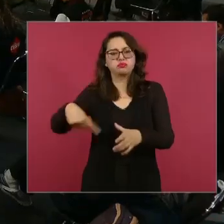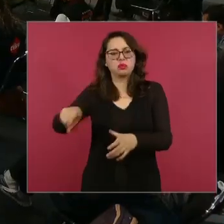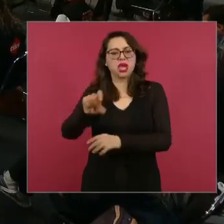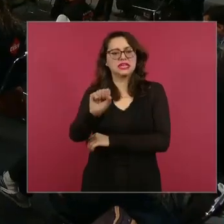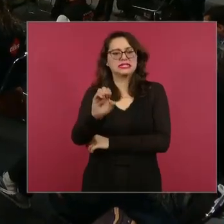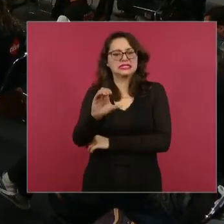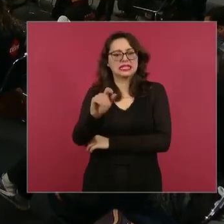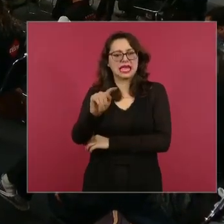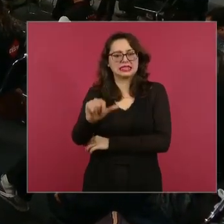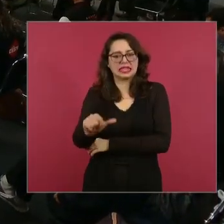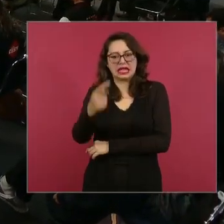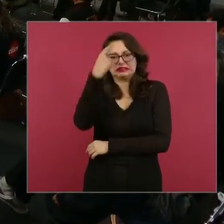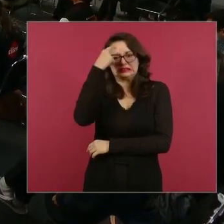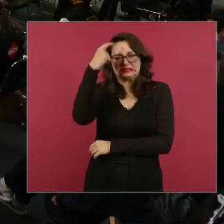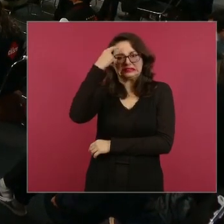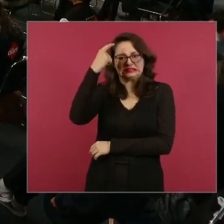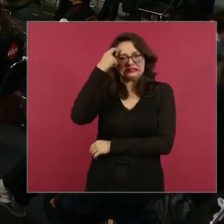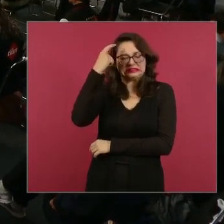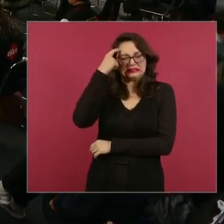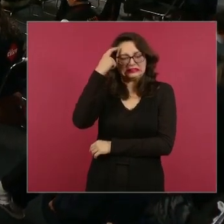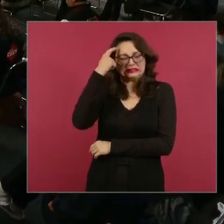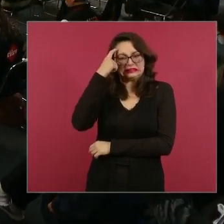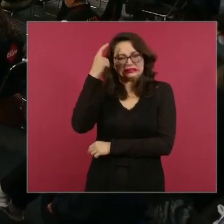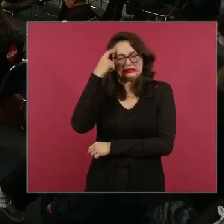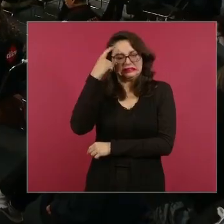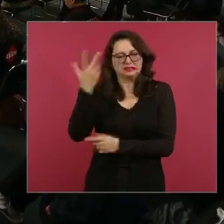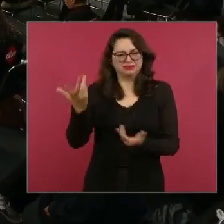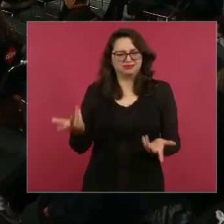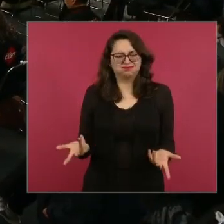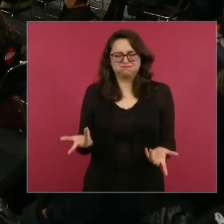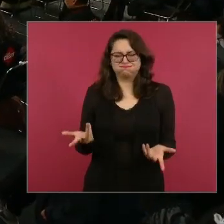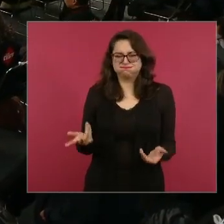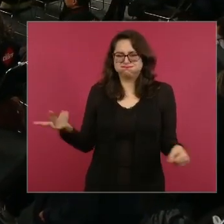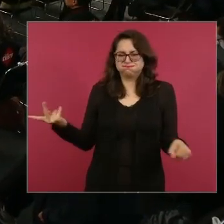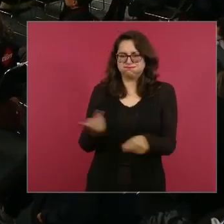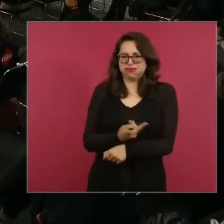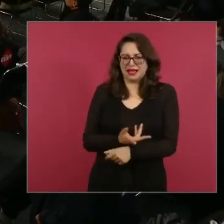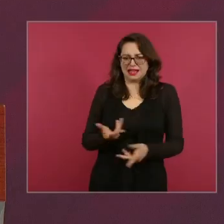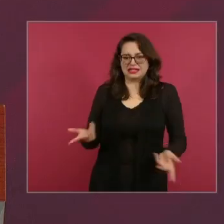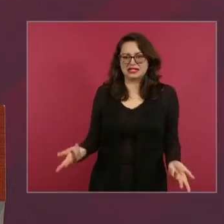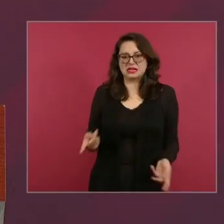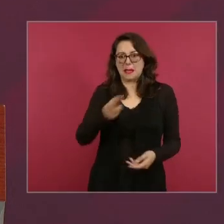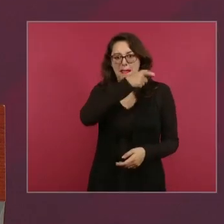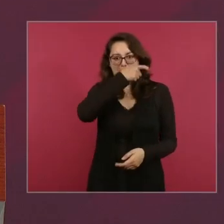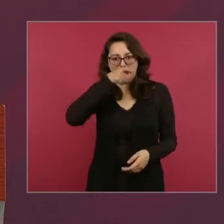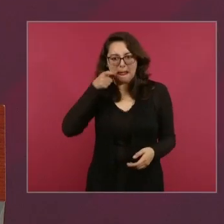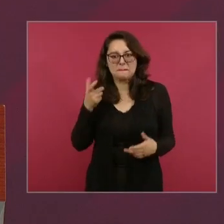por su fanatismo además por sus ambiciones